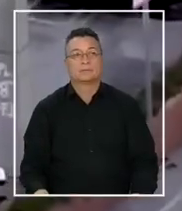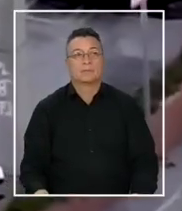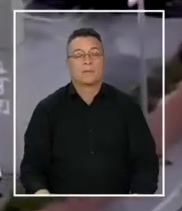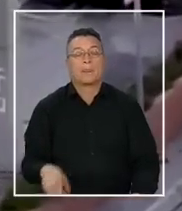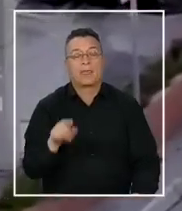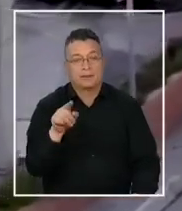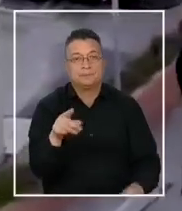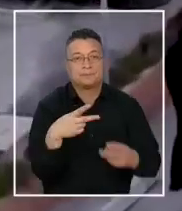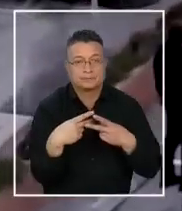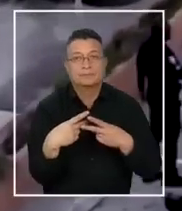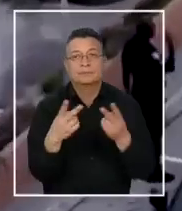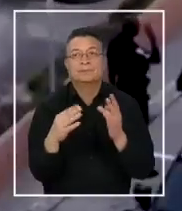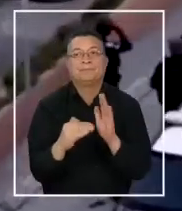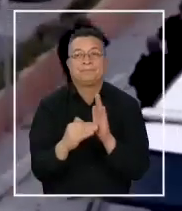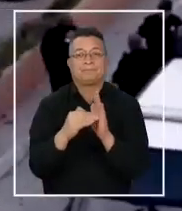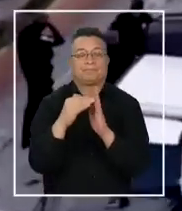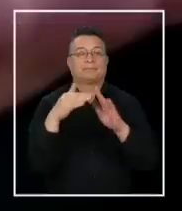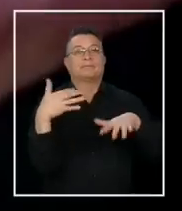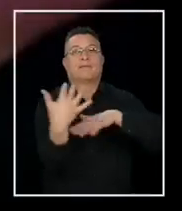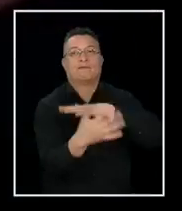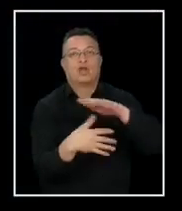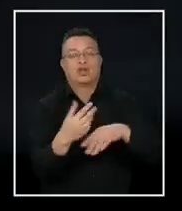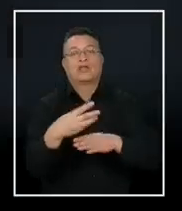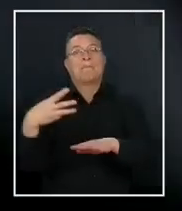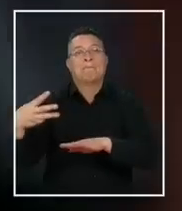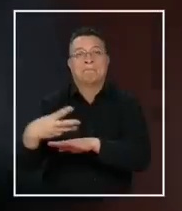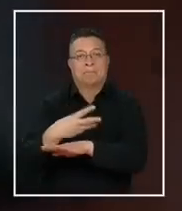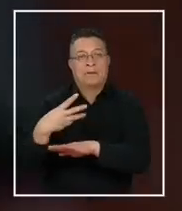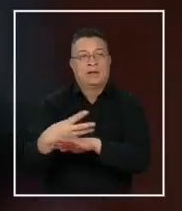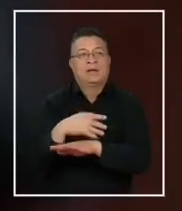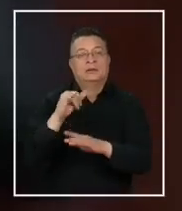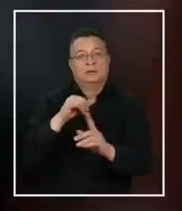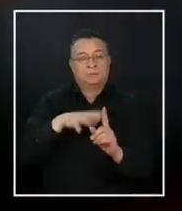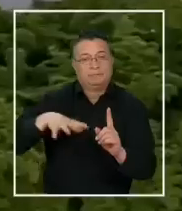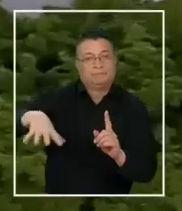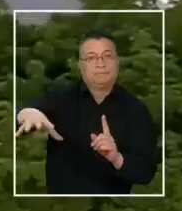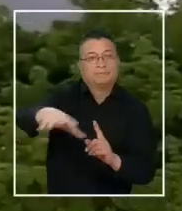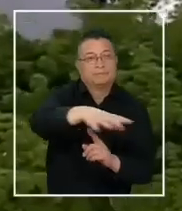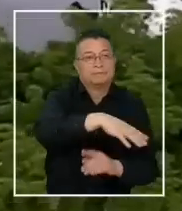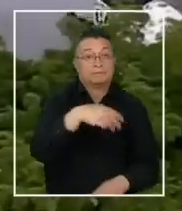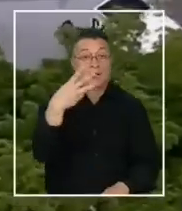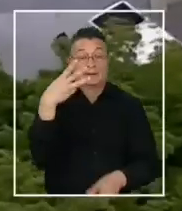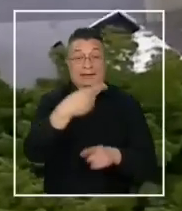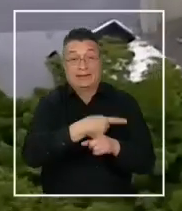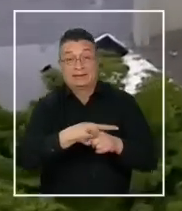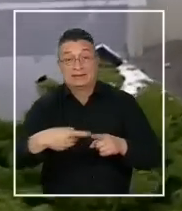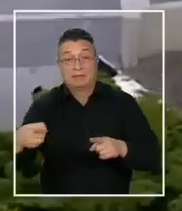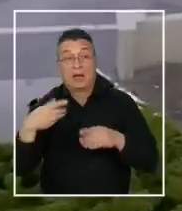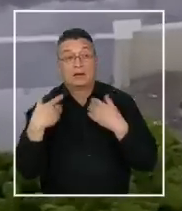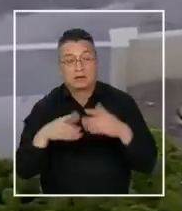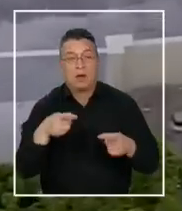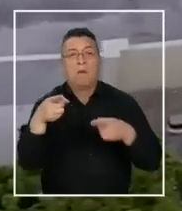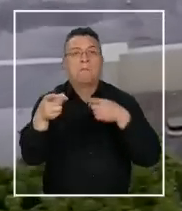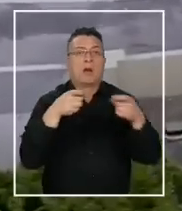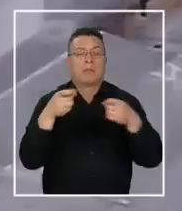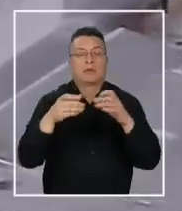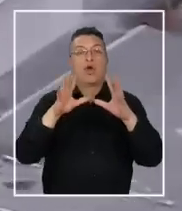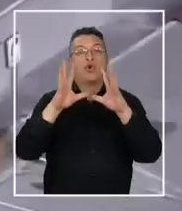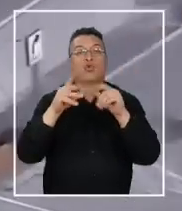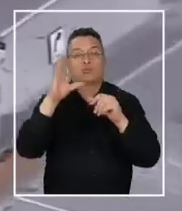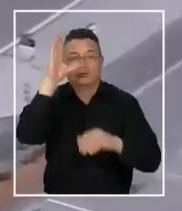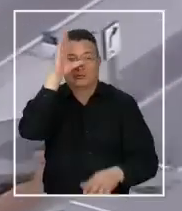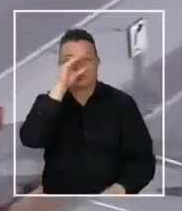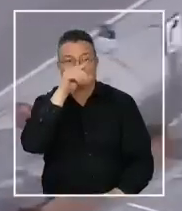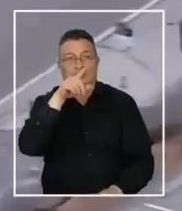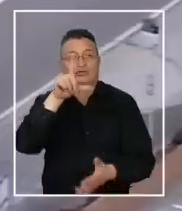Episodio que refleja el aumento de violencia que se vive en Miami Beach y sus alrededores. Hace tres semanas se registró otro tiroteo en un club nocturno de